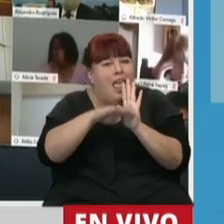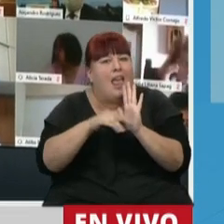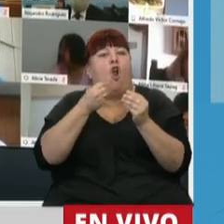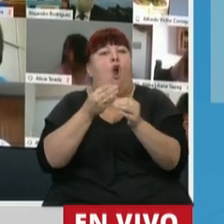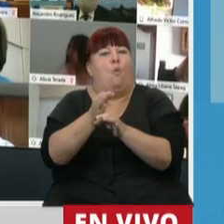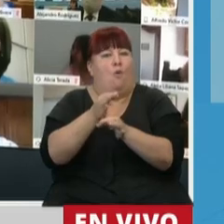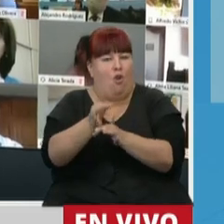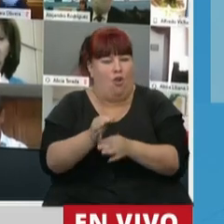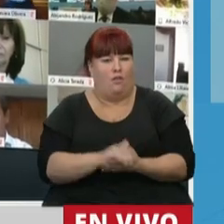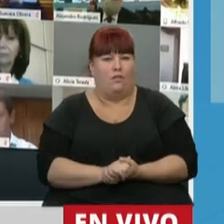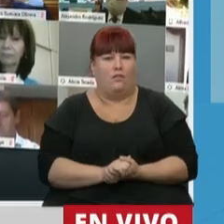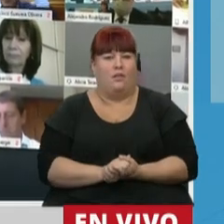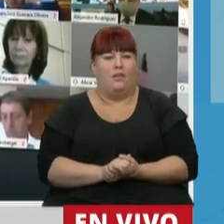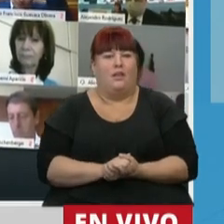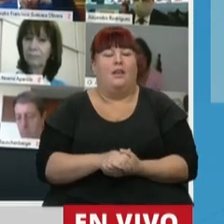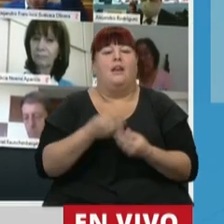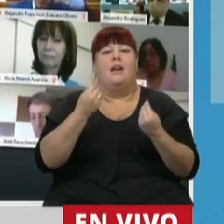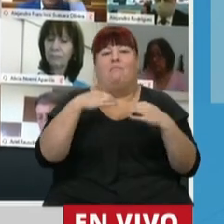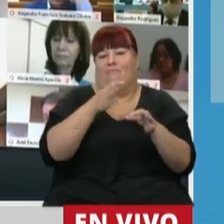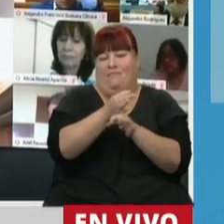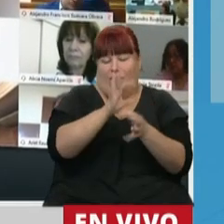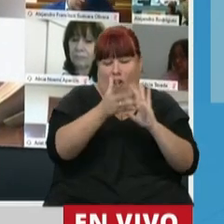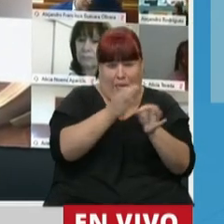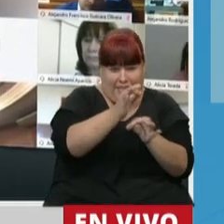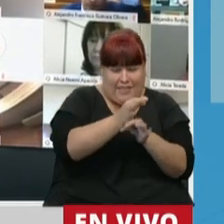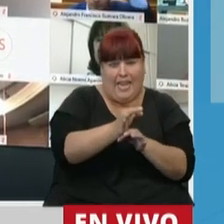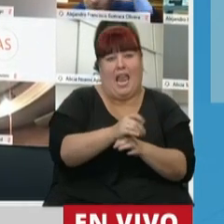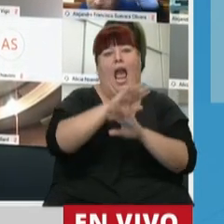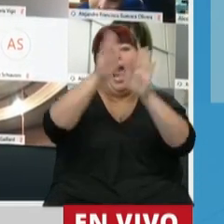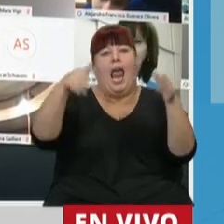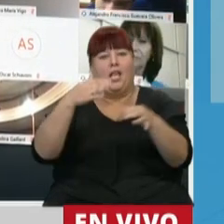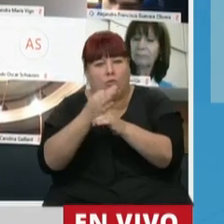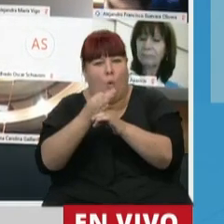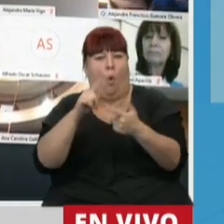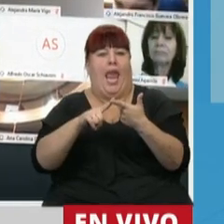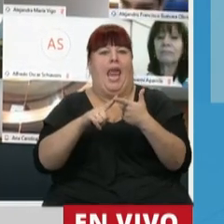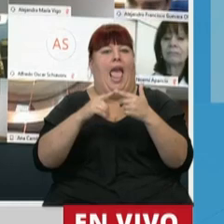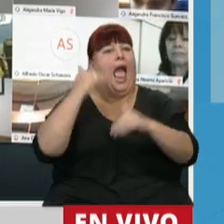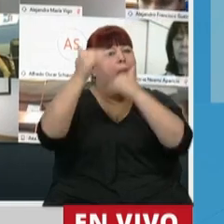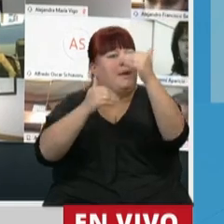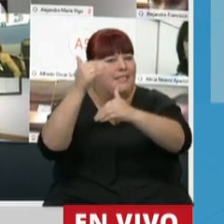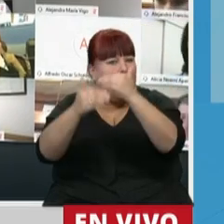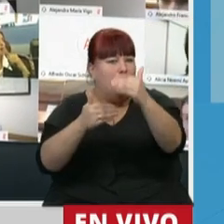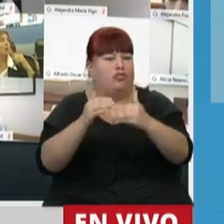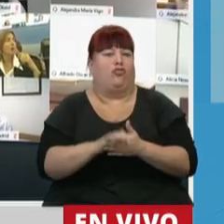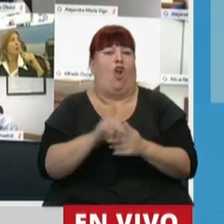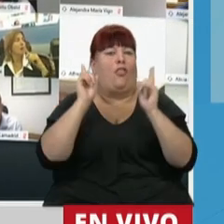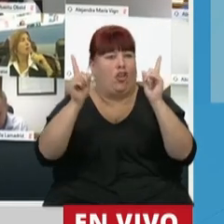organizan las prácticas educativas, a lo institucional, a la capacitación